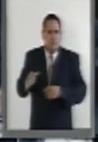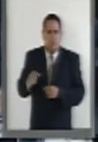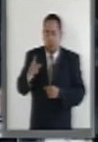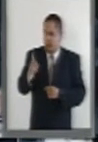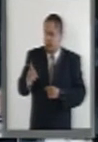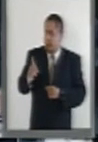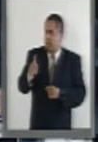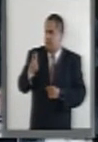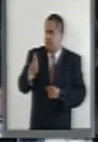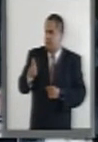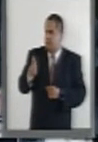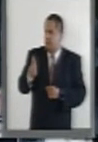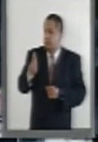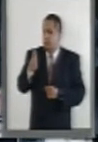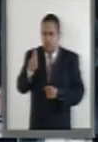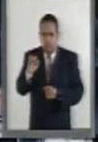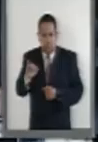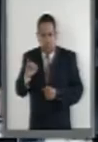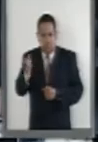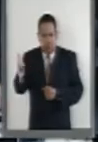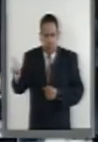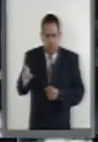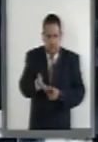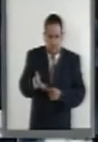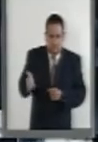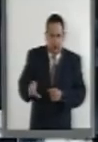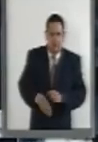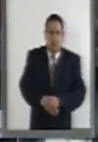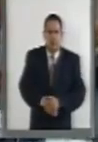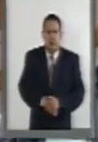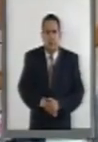del Partido Revolucionario Institucional.